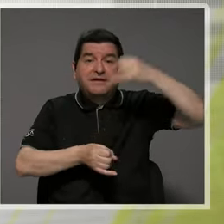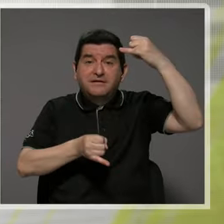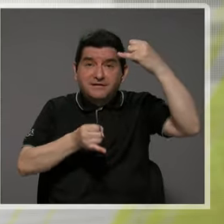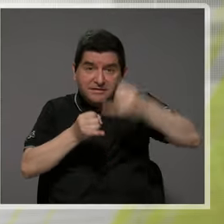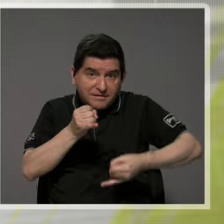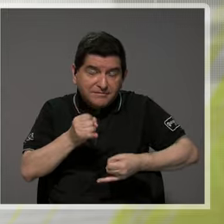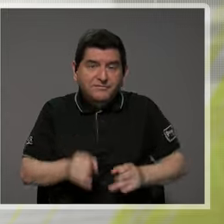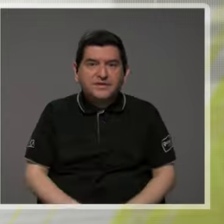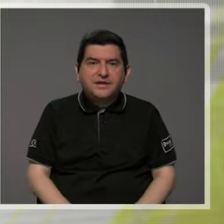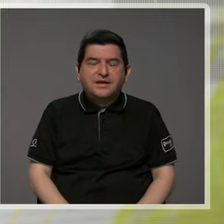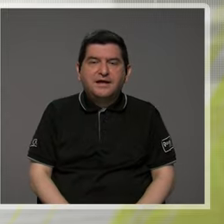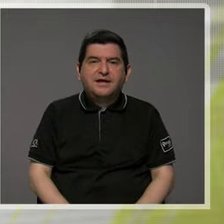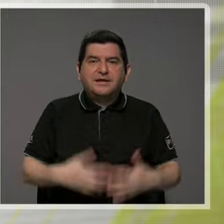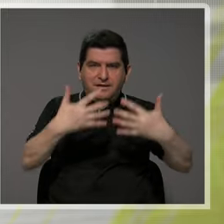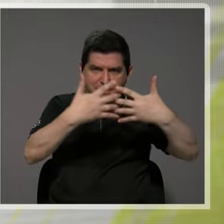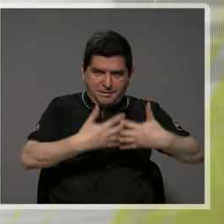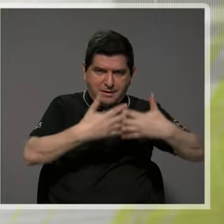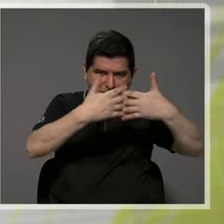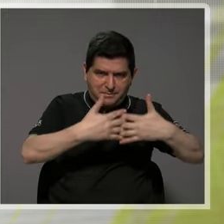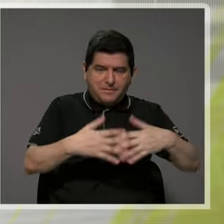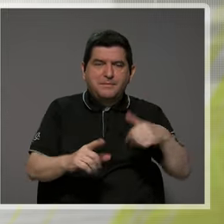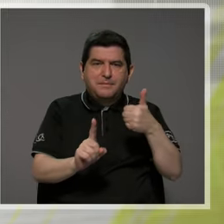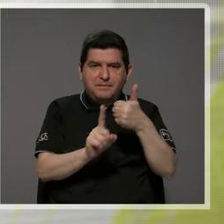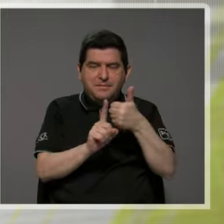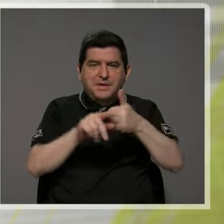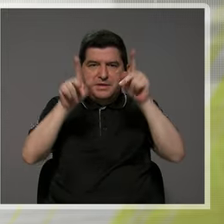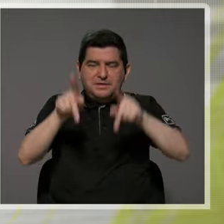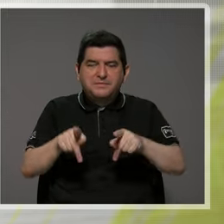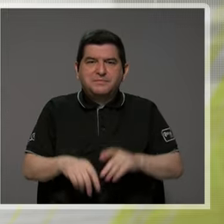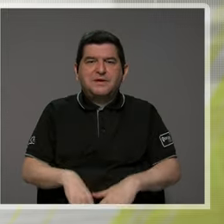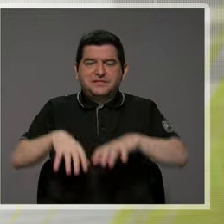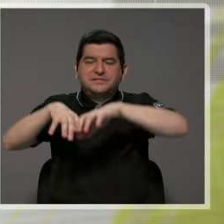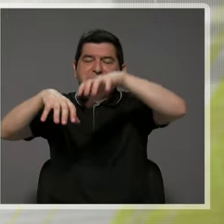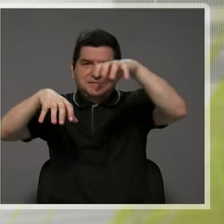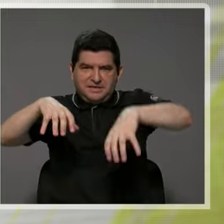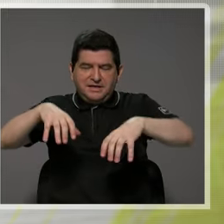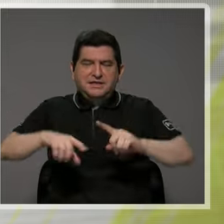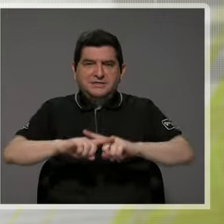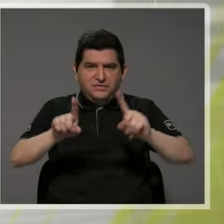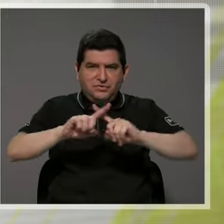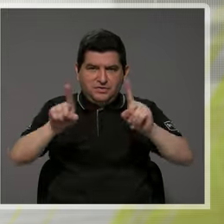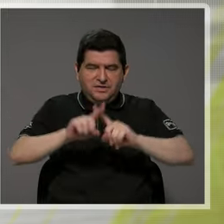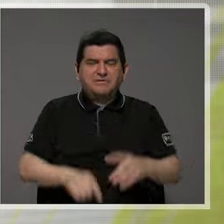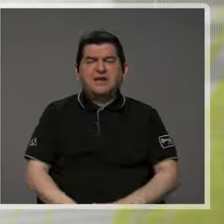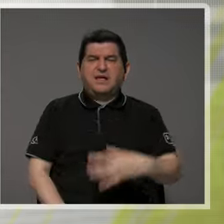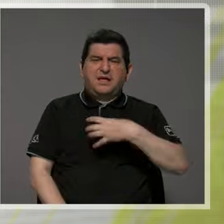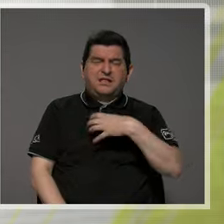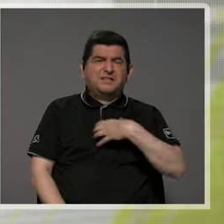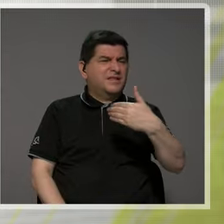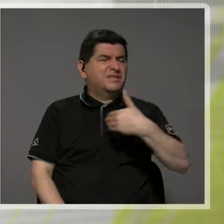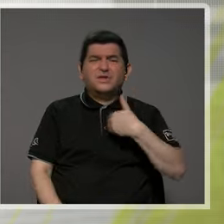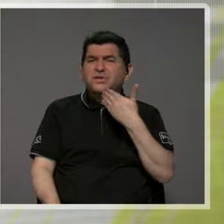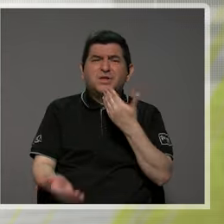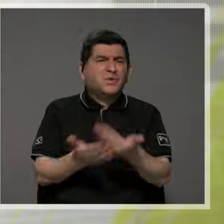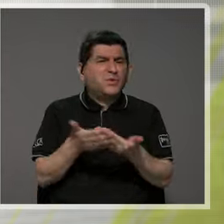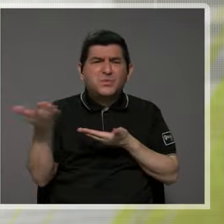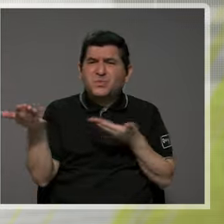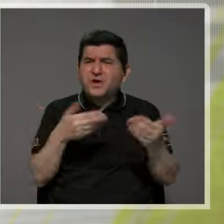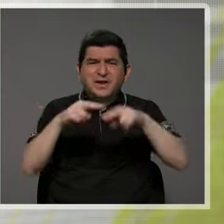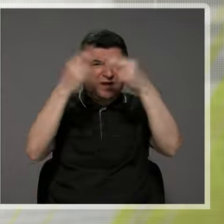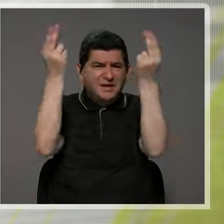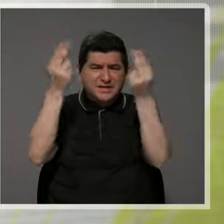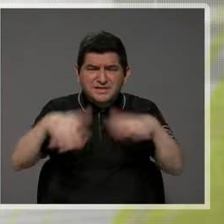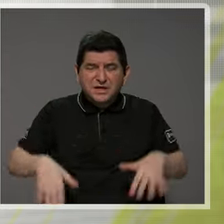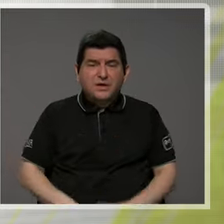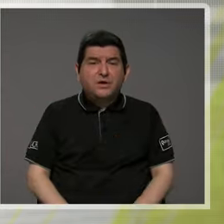los operadores y la propia gente del cantón muchas veces, ¿verdad?, y los diferentes cantones se quejan, bueno, es que no tengo un buen servicio de internet o no